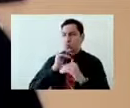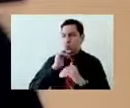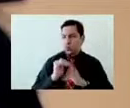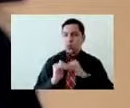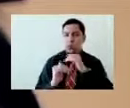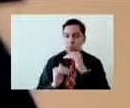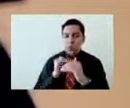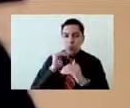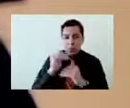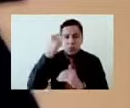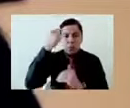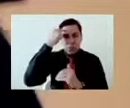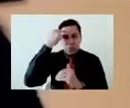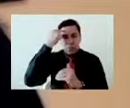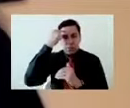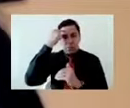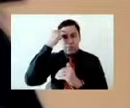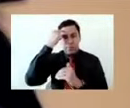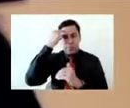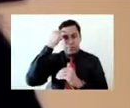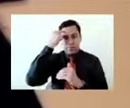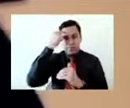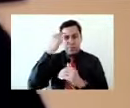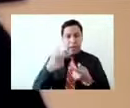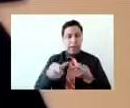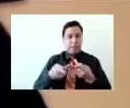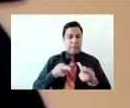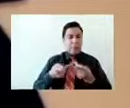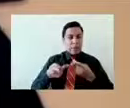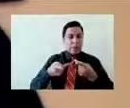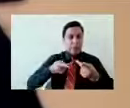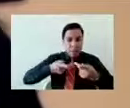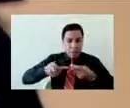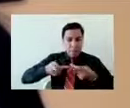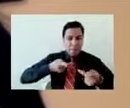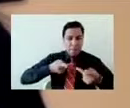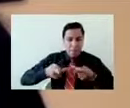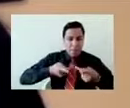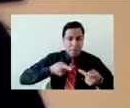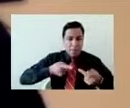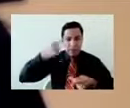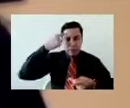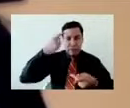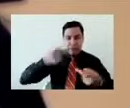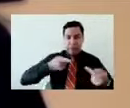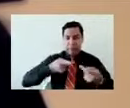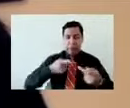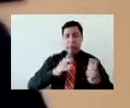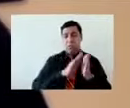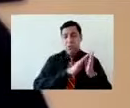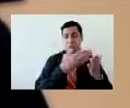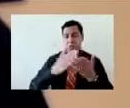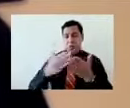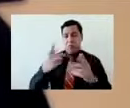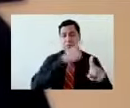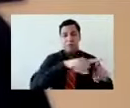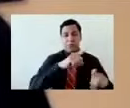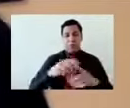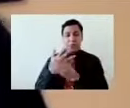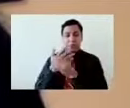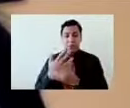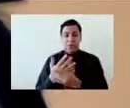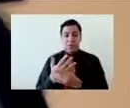Es una parte de prevención, apostarle a la prevención. La literatura nos dice que pasan más de 10, 15